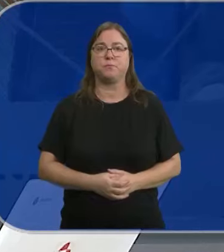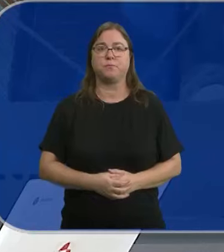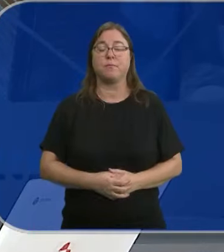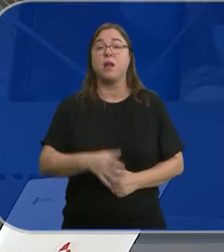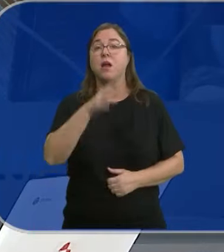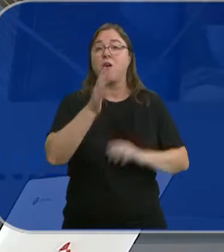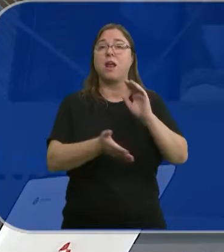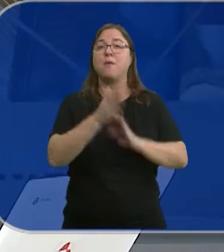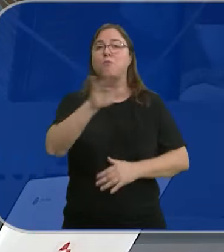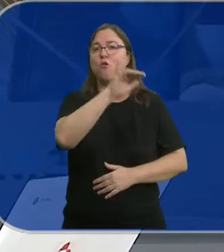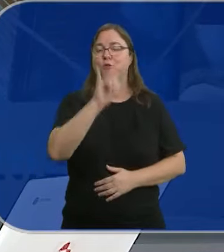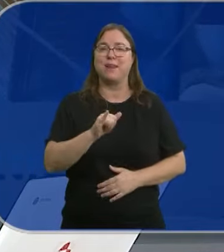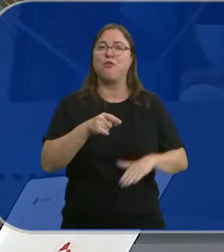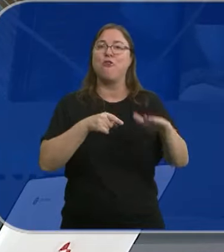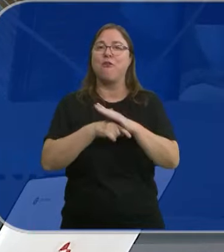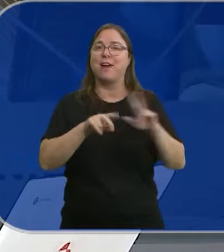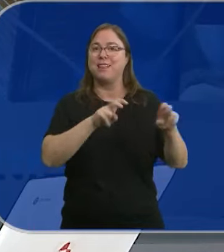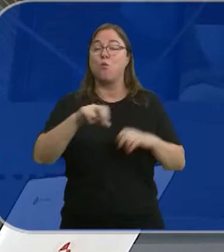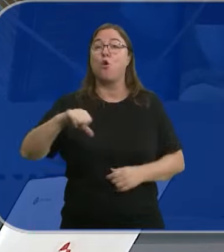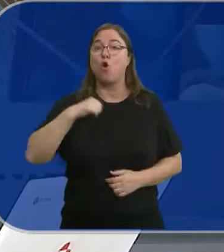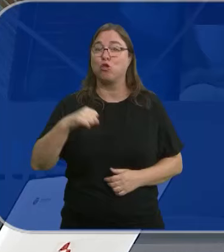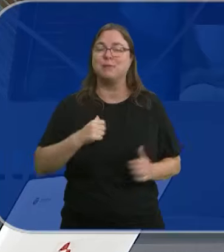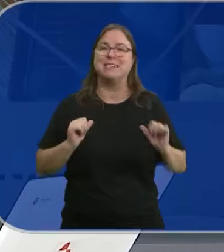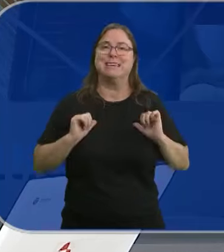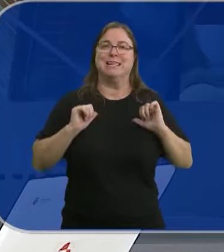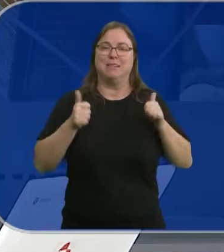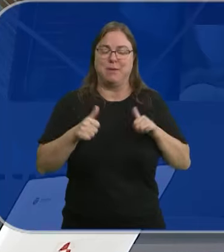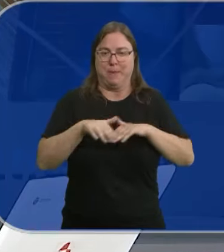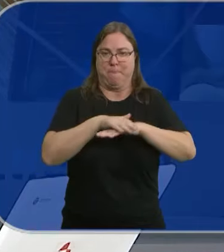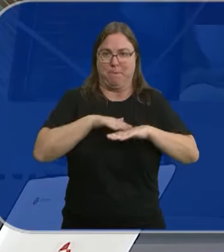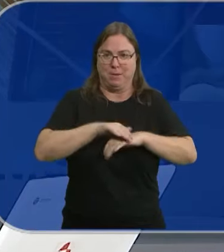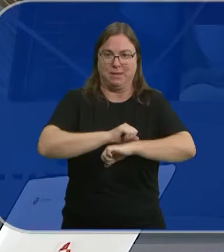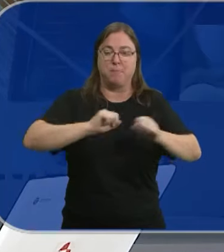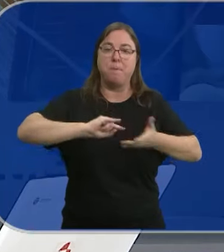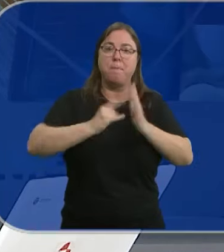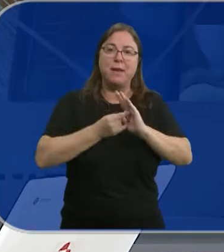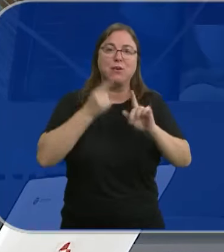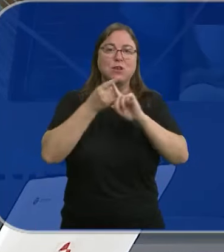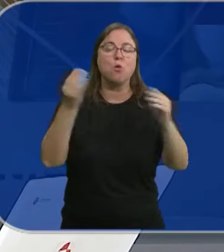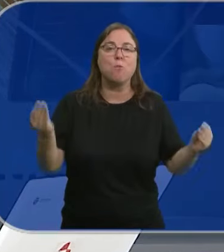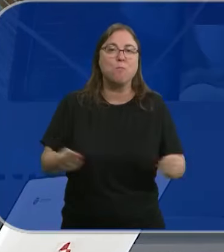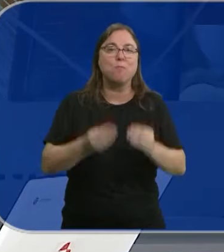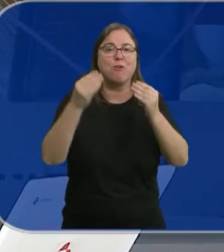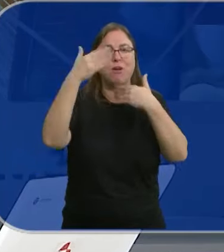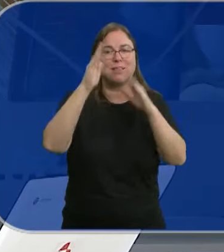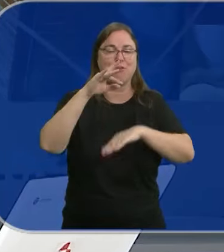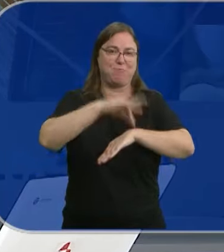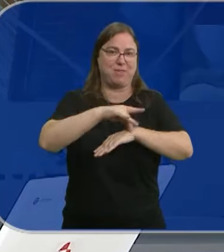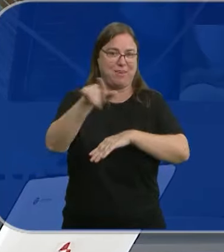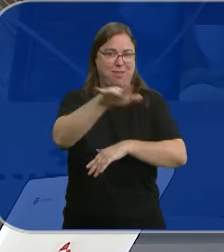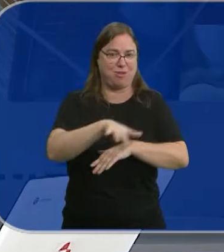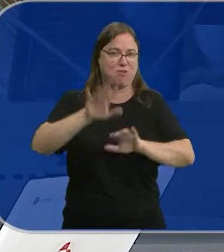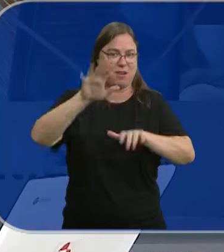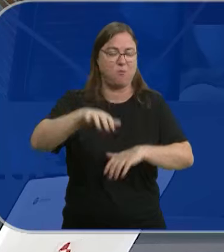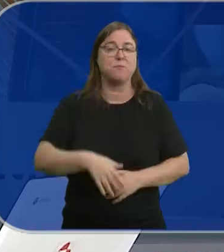Nos vamos ahora hasta el Bierzo. El nuevo gerente del hospital comienza a asentar las bases del plan para mejorar la asistencia sanitaria de la comarca. El